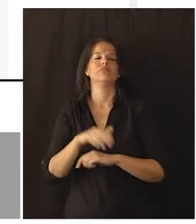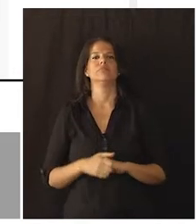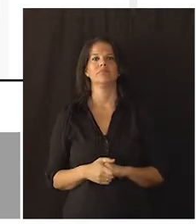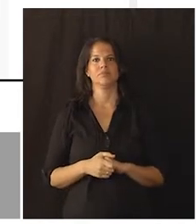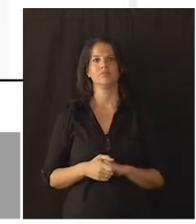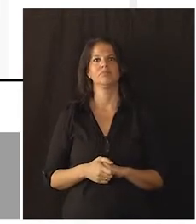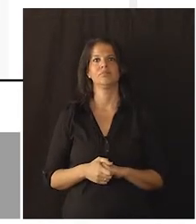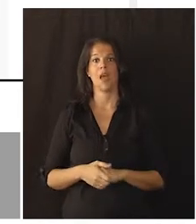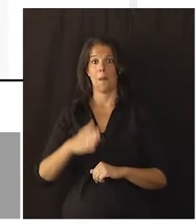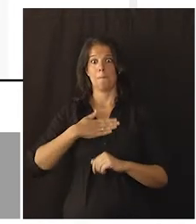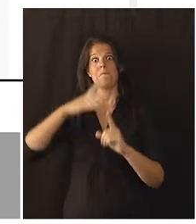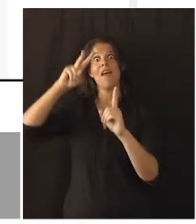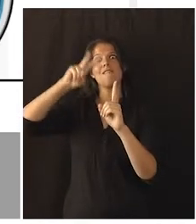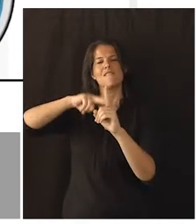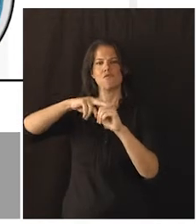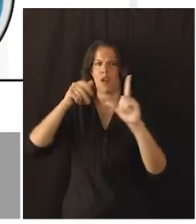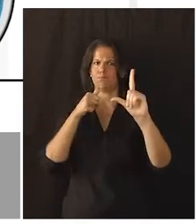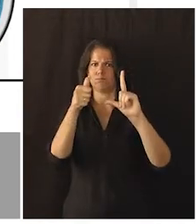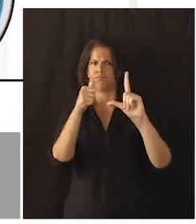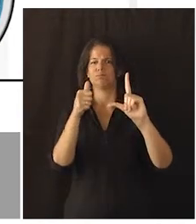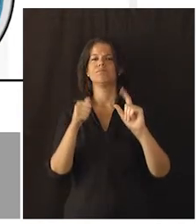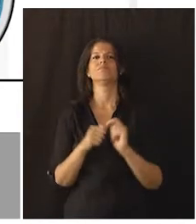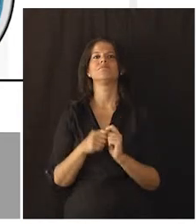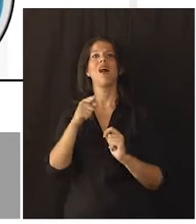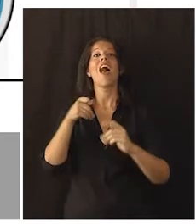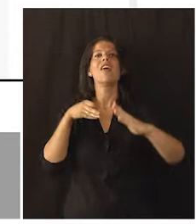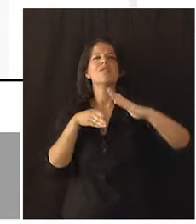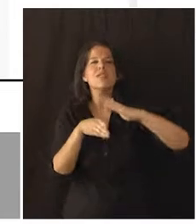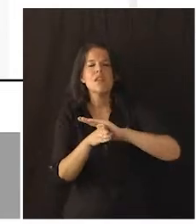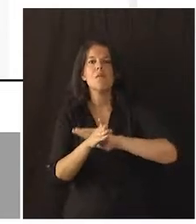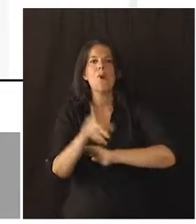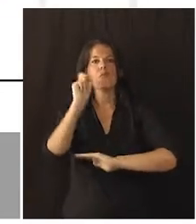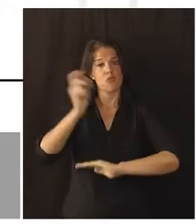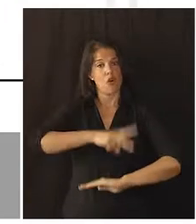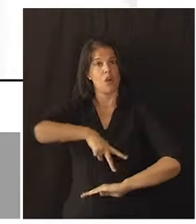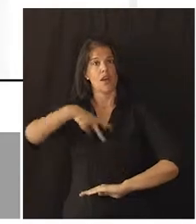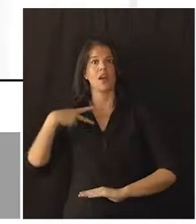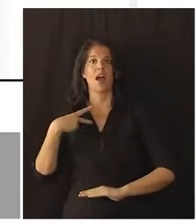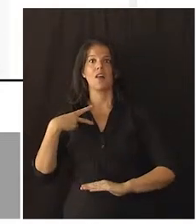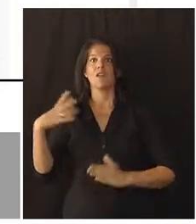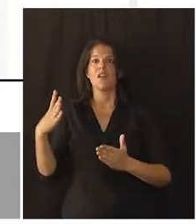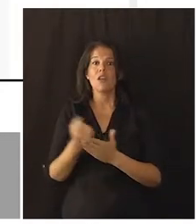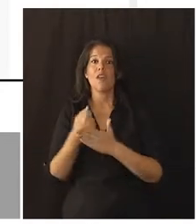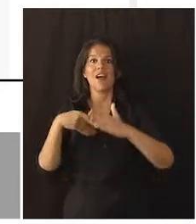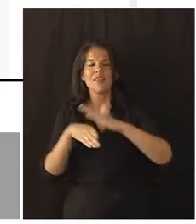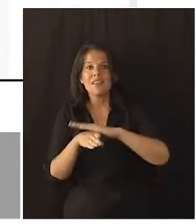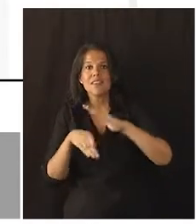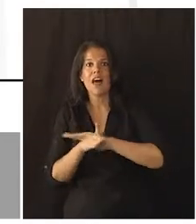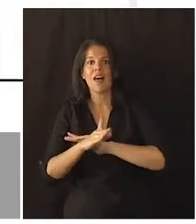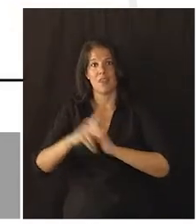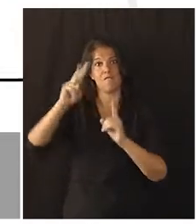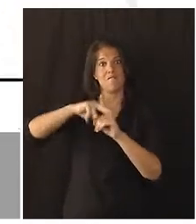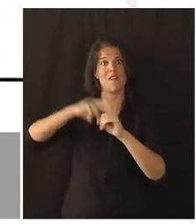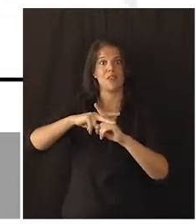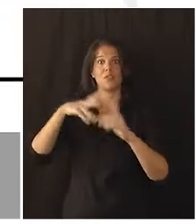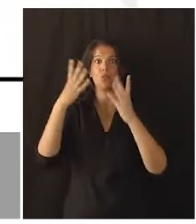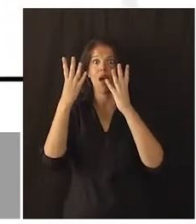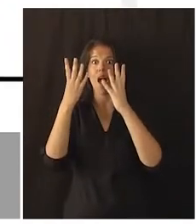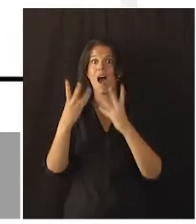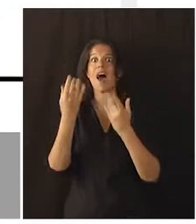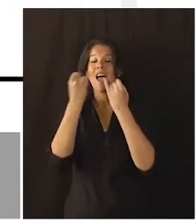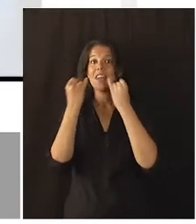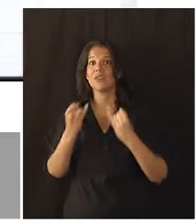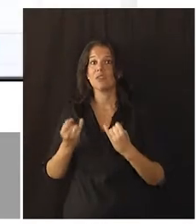Y sobre Mis facturas, accedemos al punto general de entrada de facturas electrónicas de la